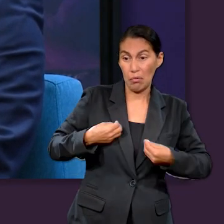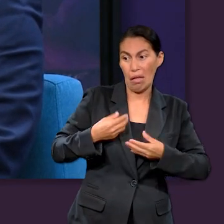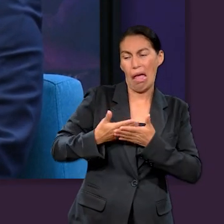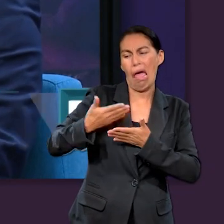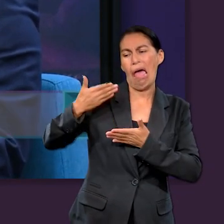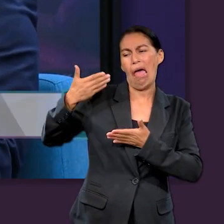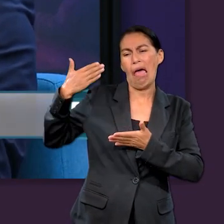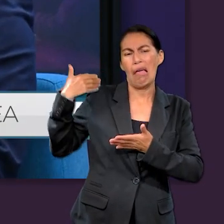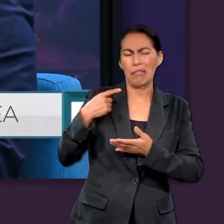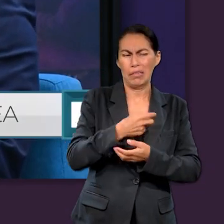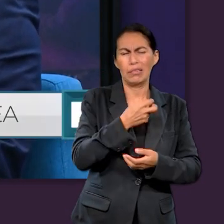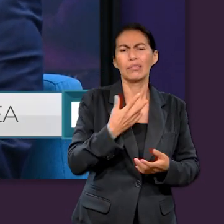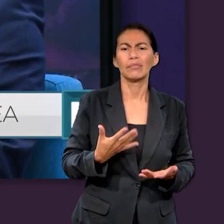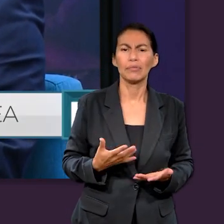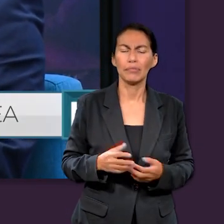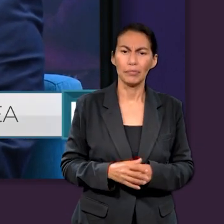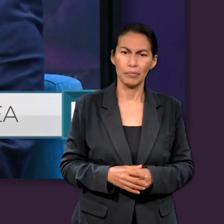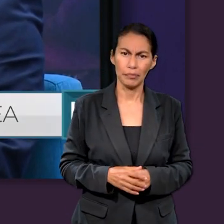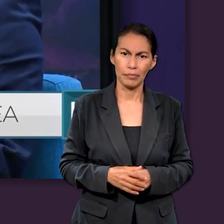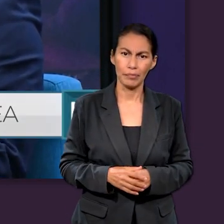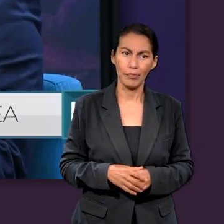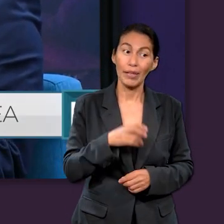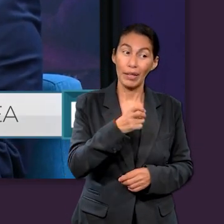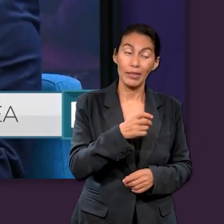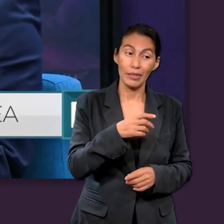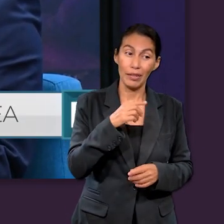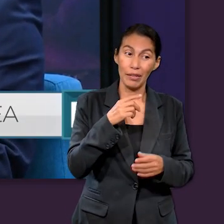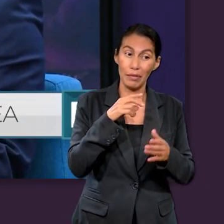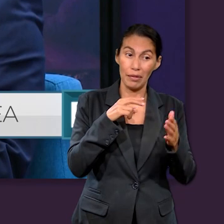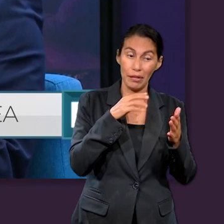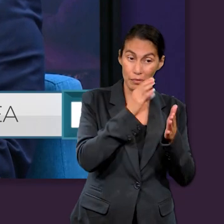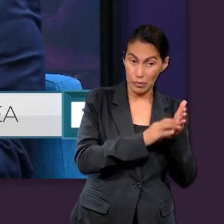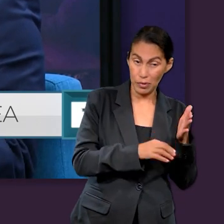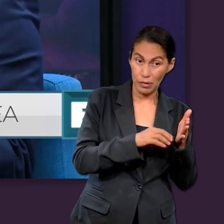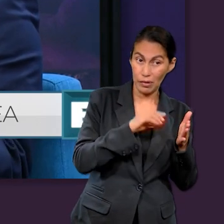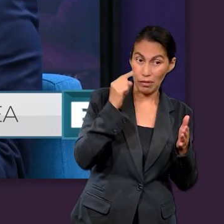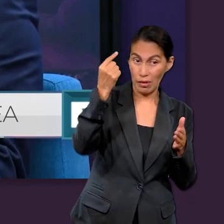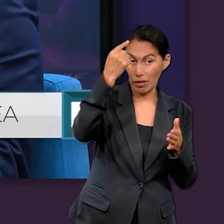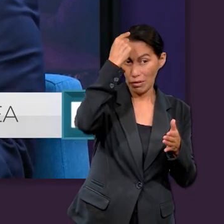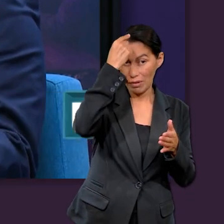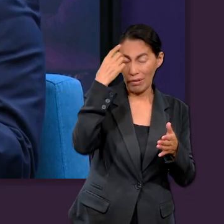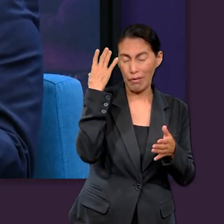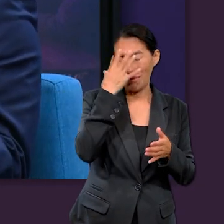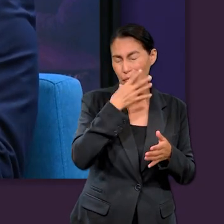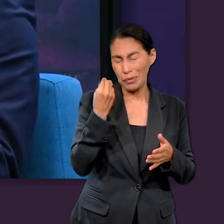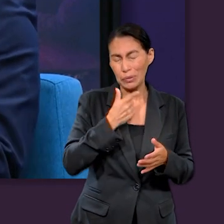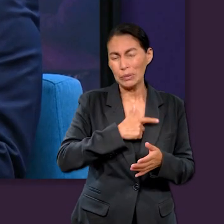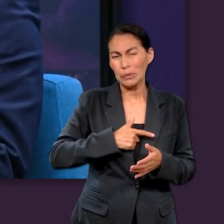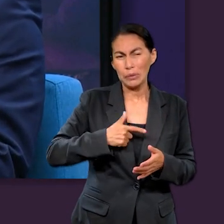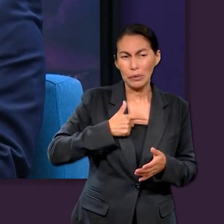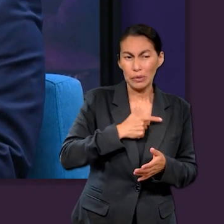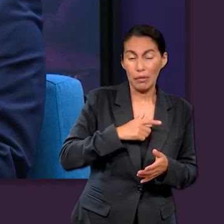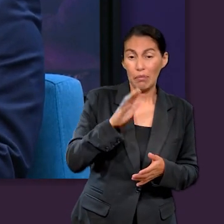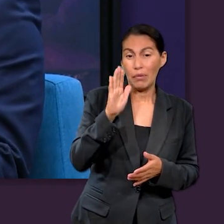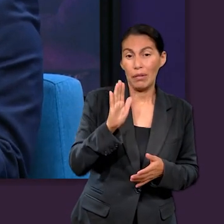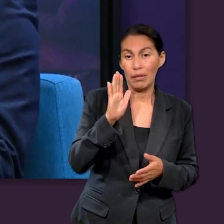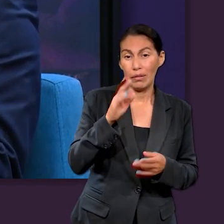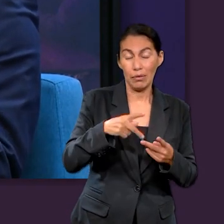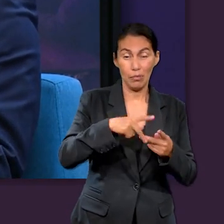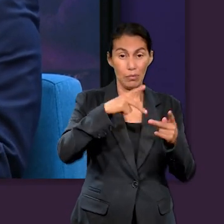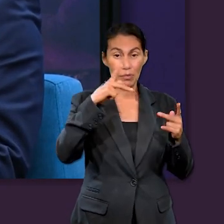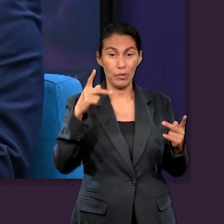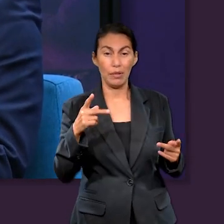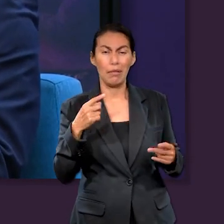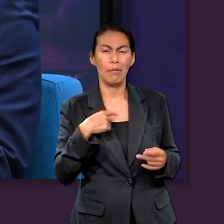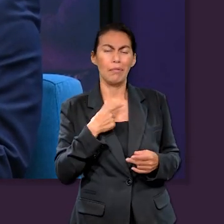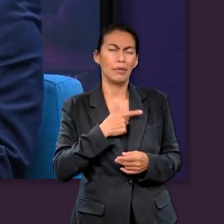De hecho, ese capítulo de Daniel parece poesía. Está tan bonito, está tan lindo y te